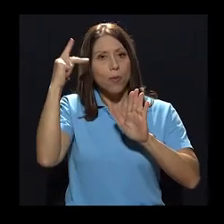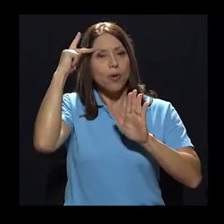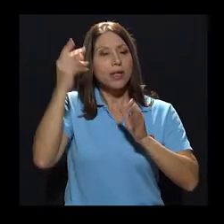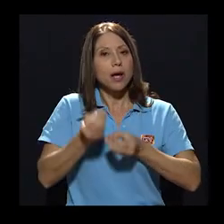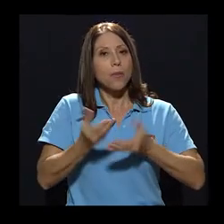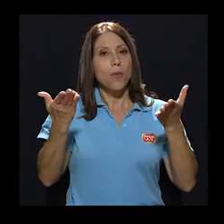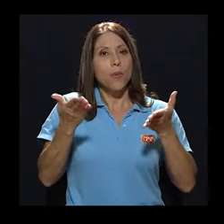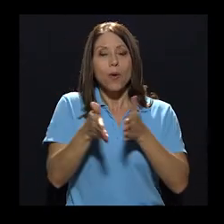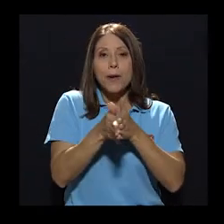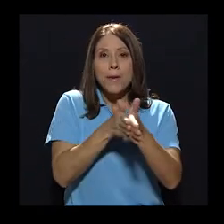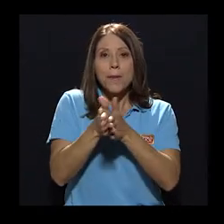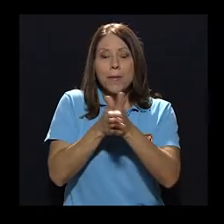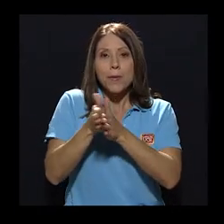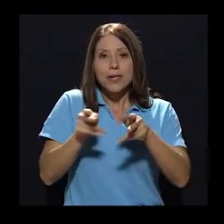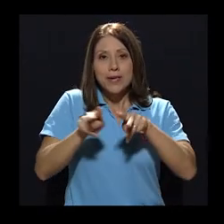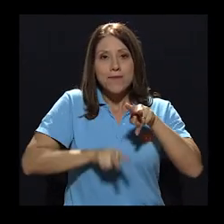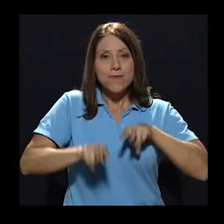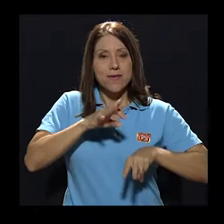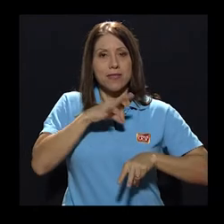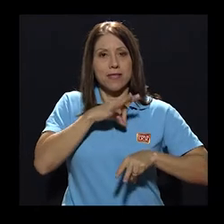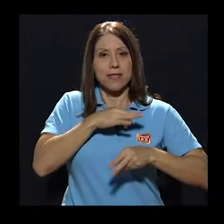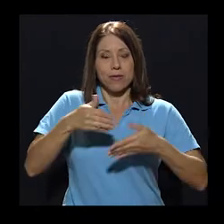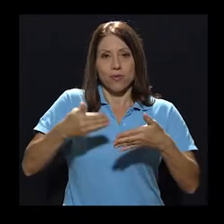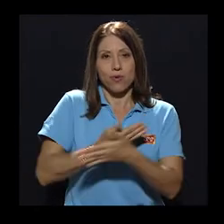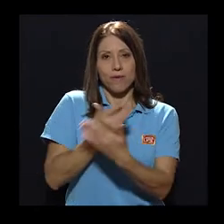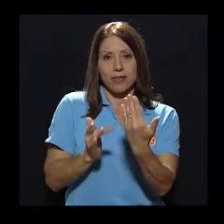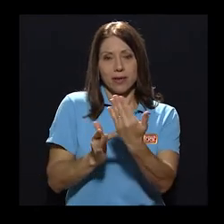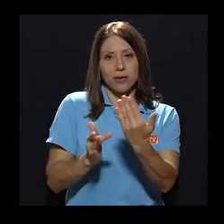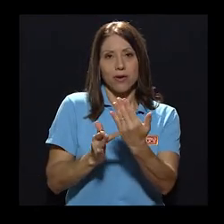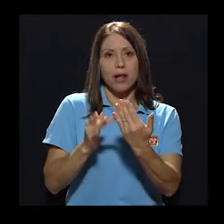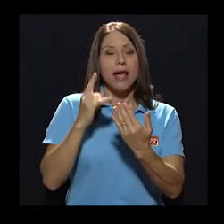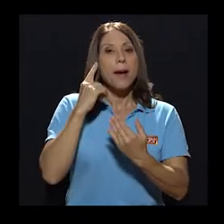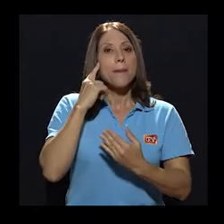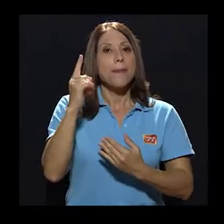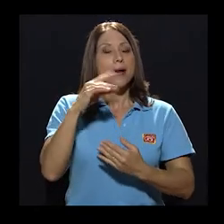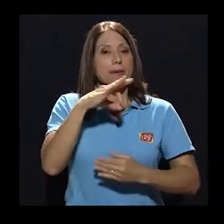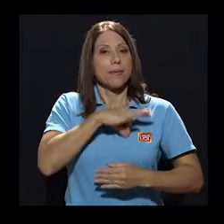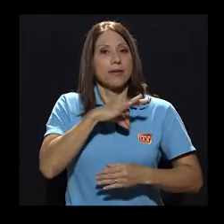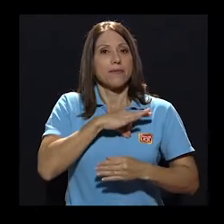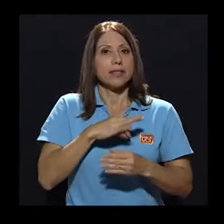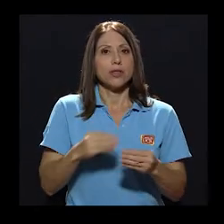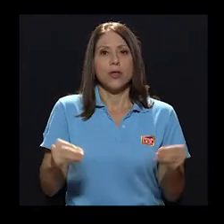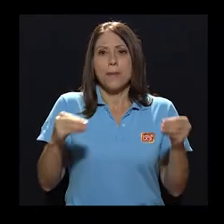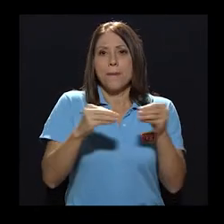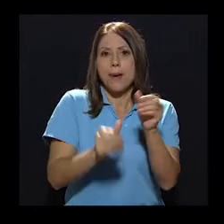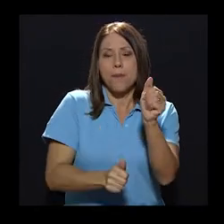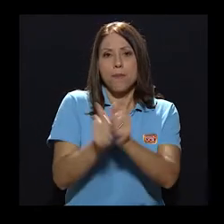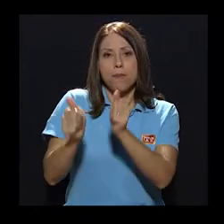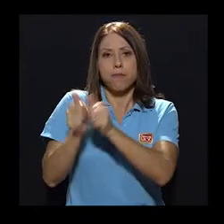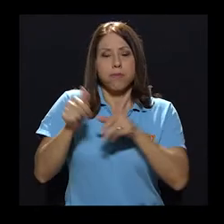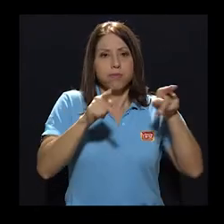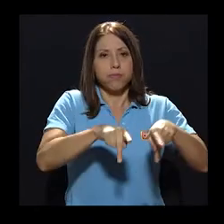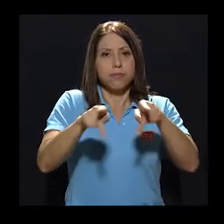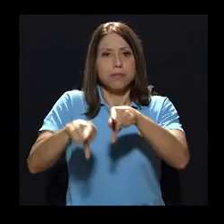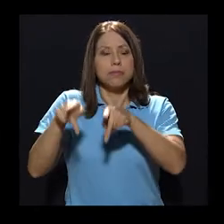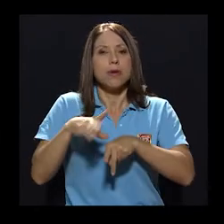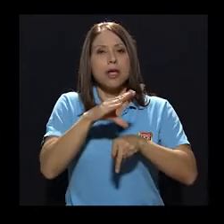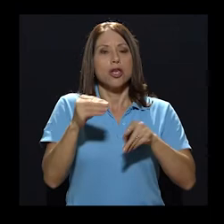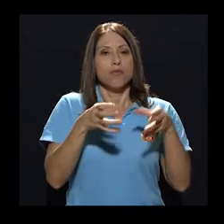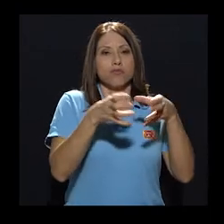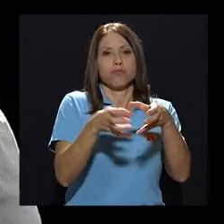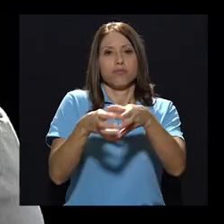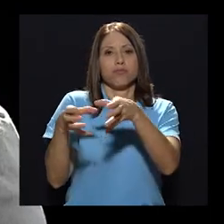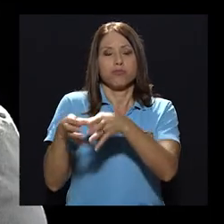que aproveche las ventajas de esta nueva tecnología para beneficio de un mayor número de personas y organizaciones